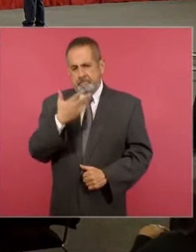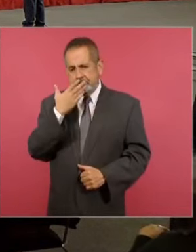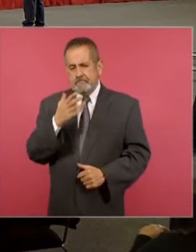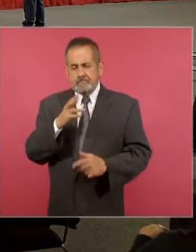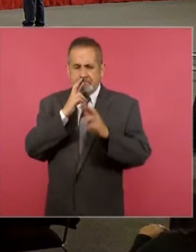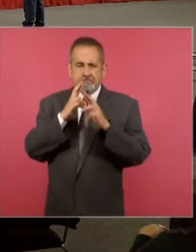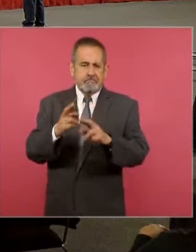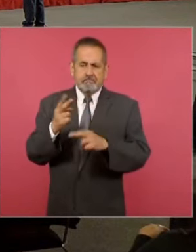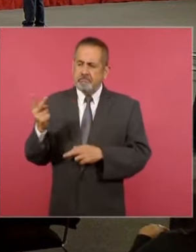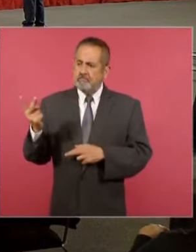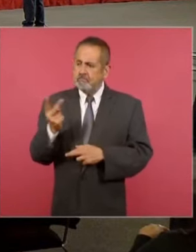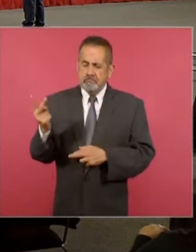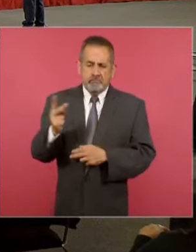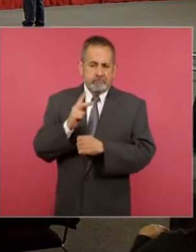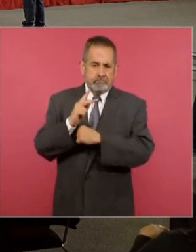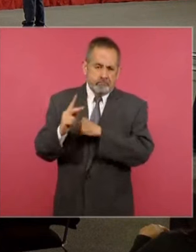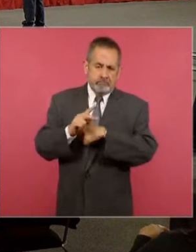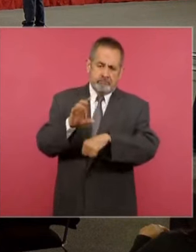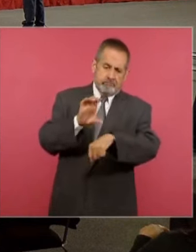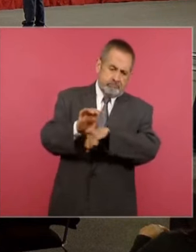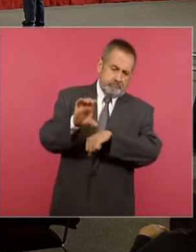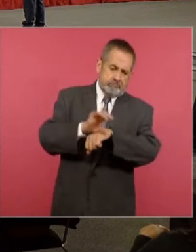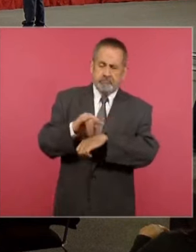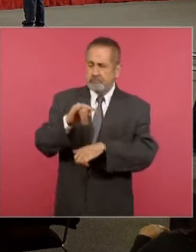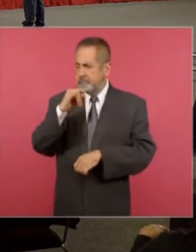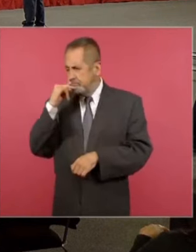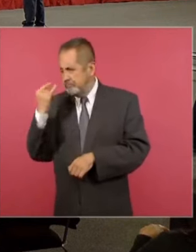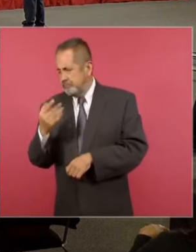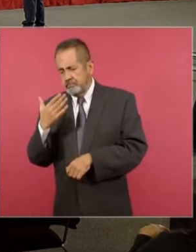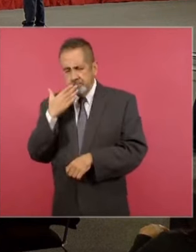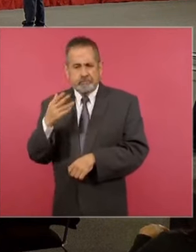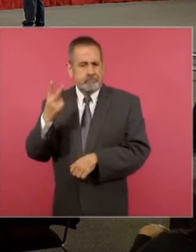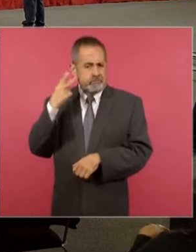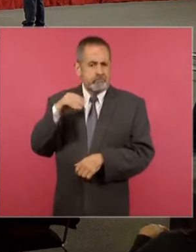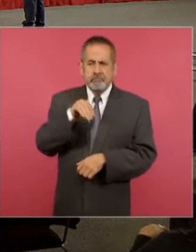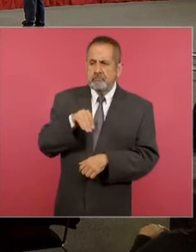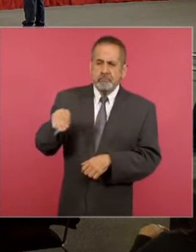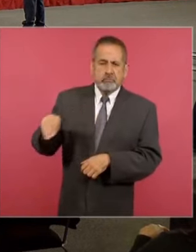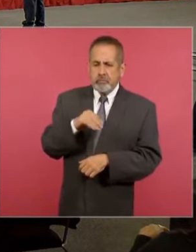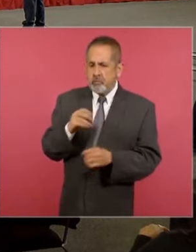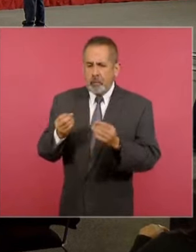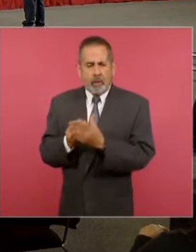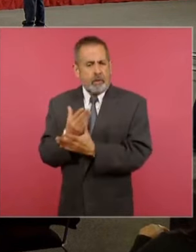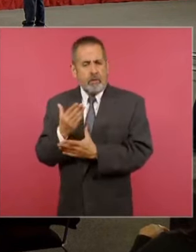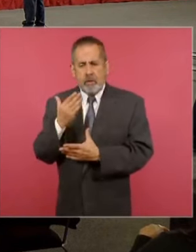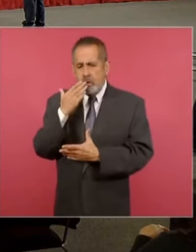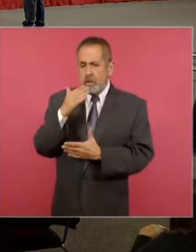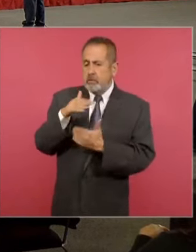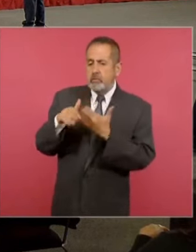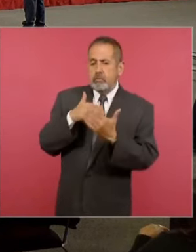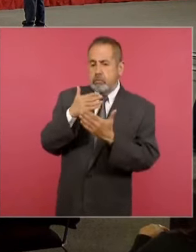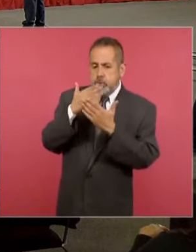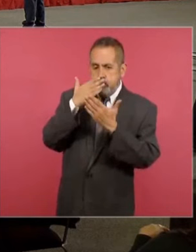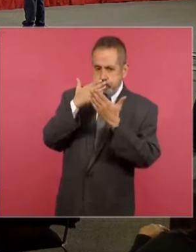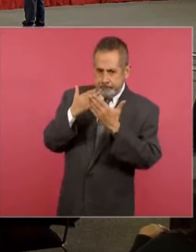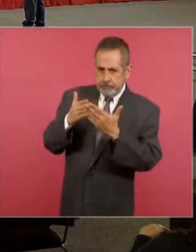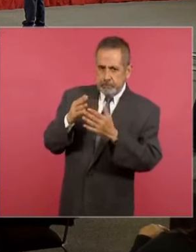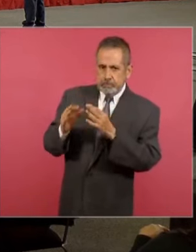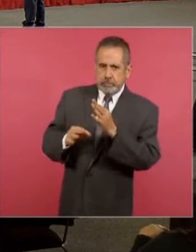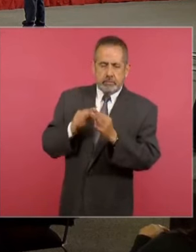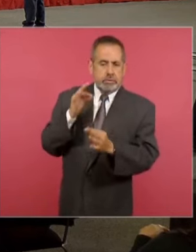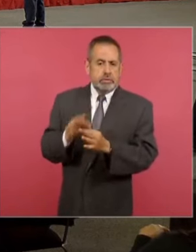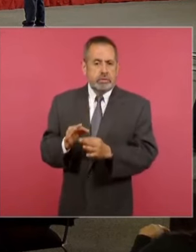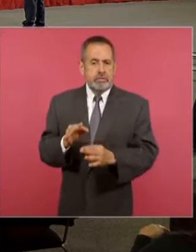con estos dos países hermanos, muy buena gira la que está resultando hasta el